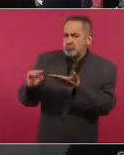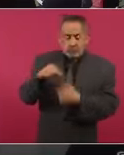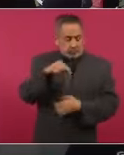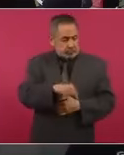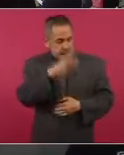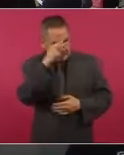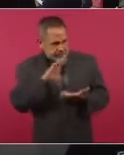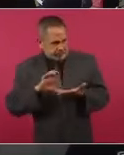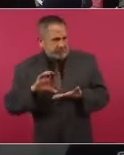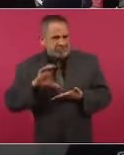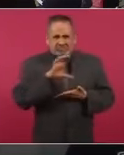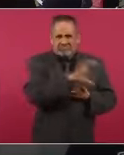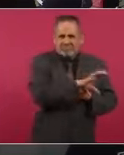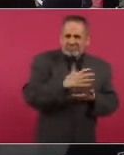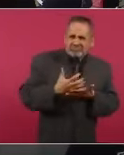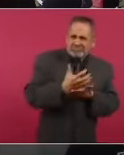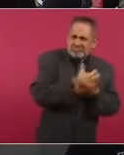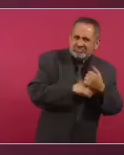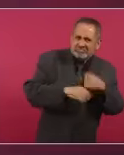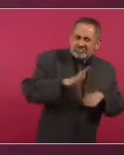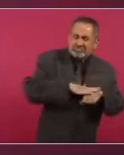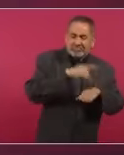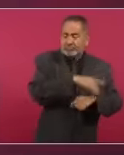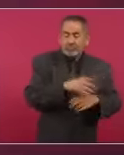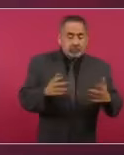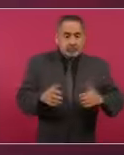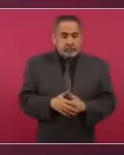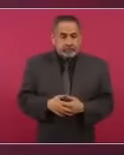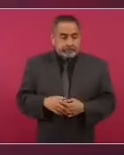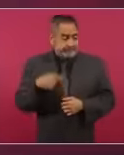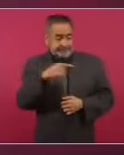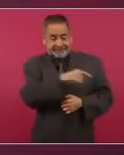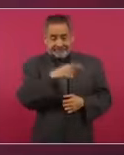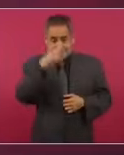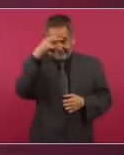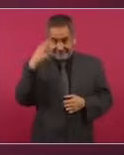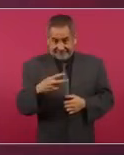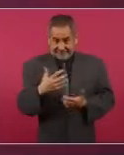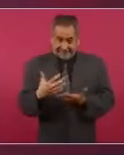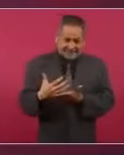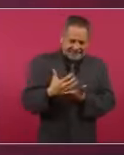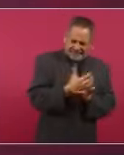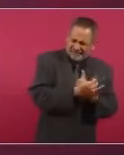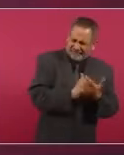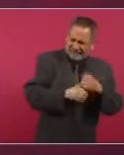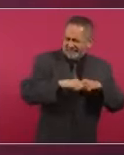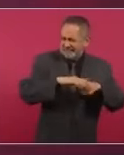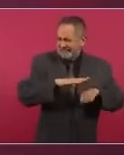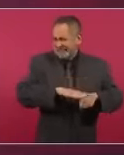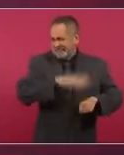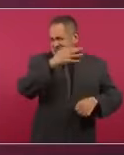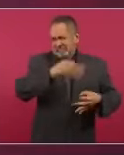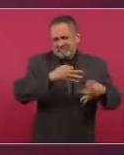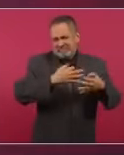Ganan más los ministros de la Corte de México que los